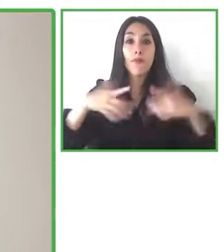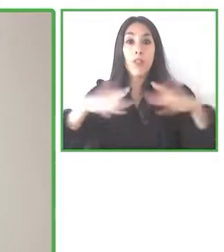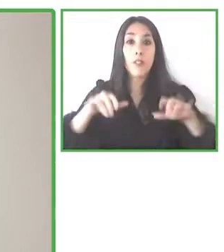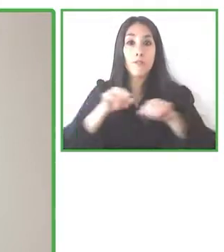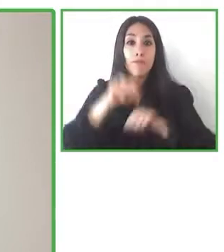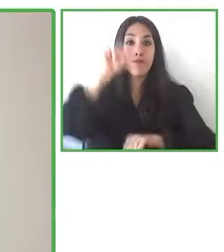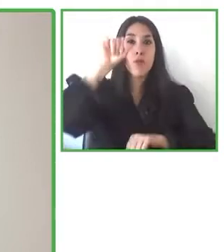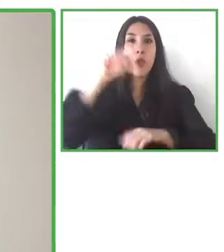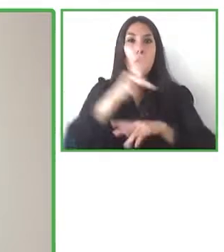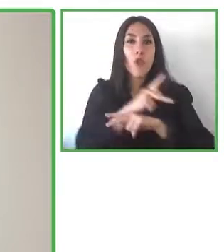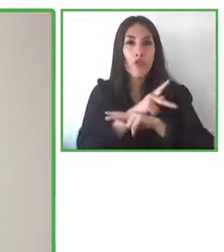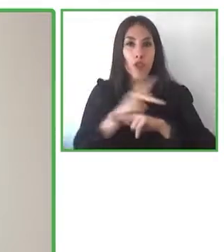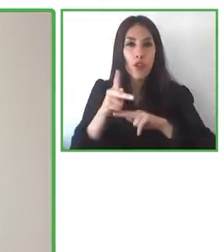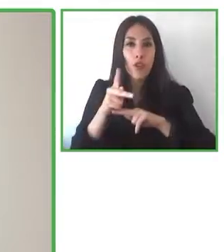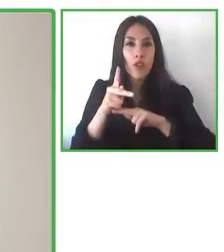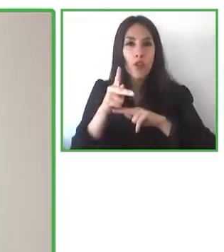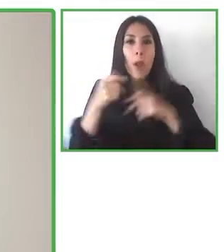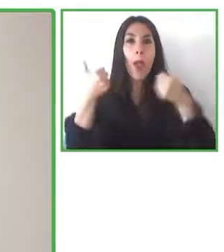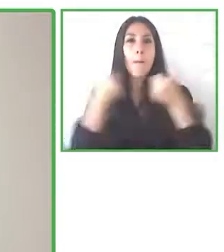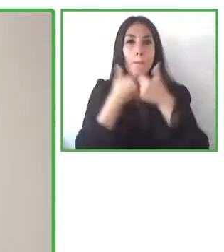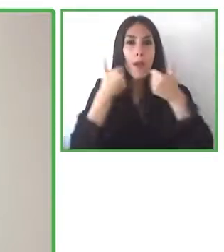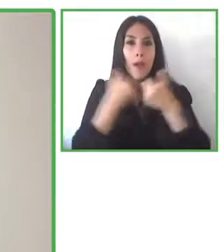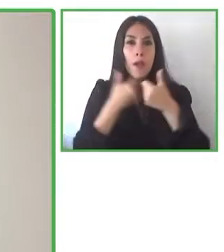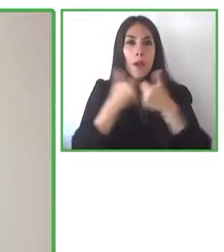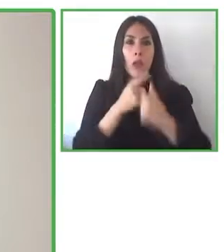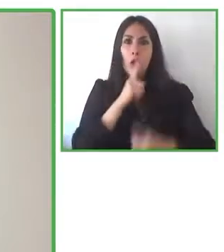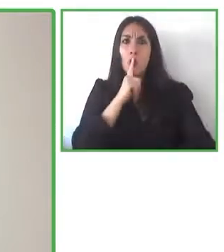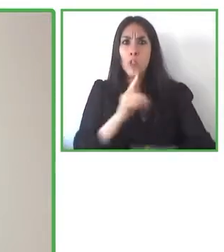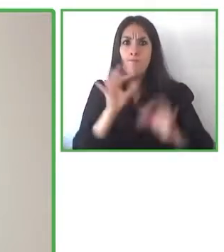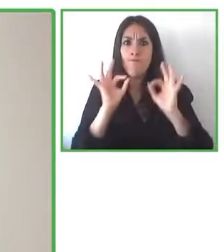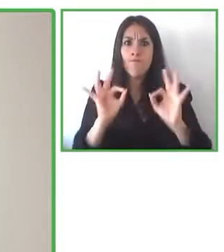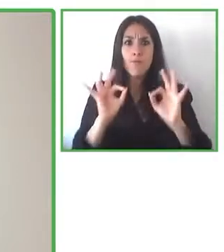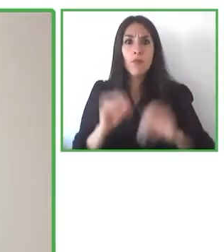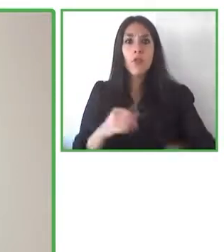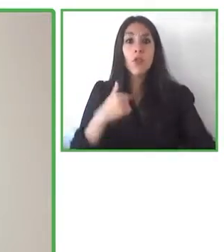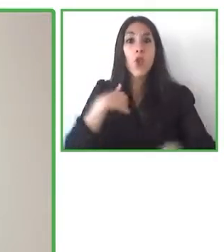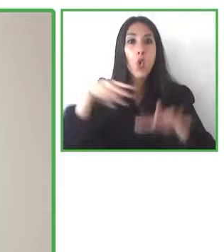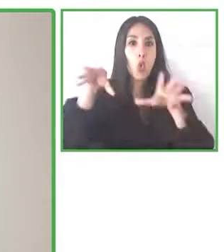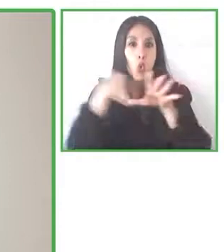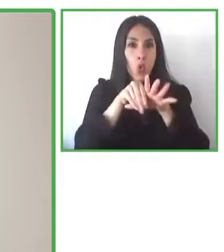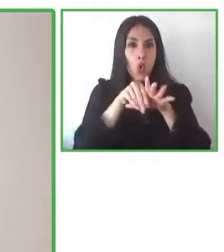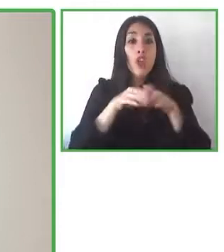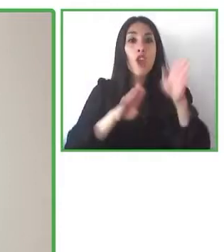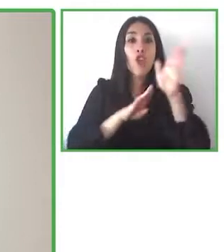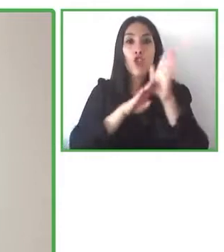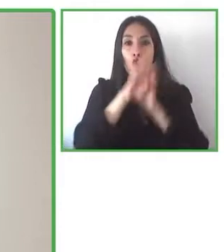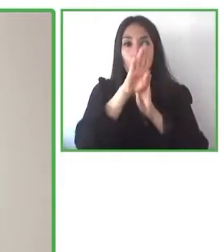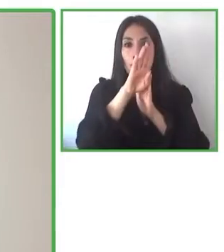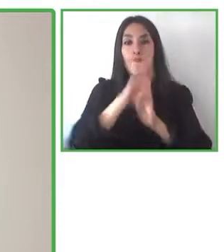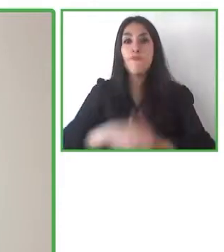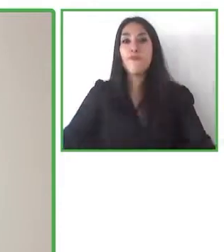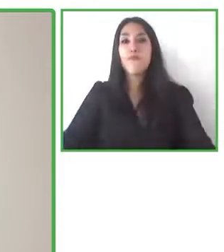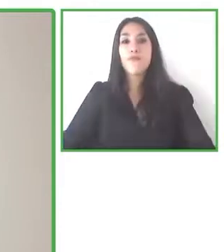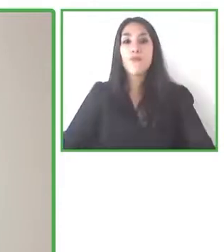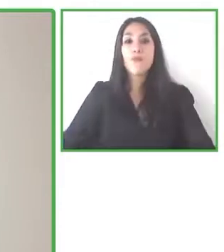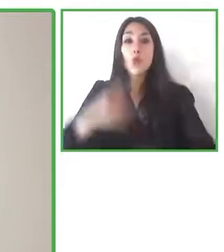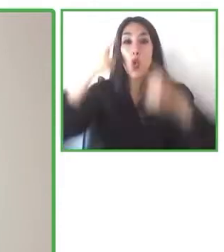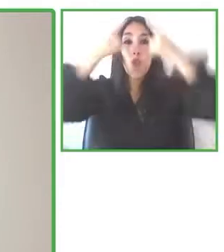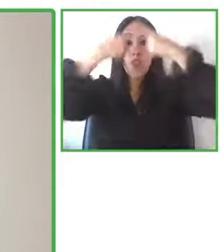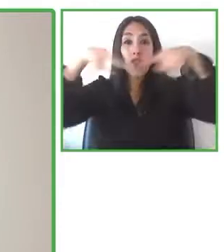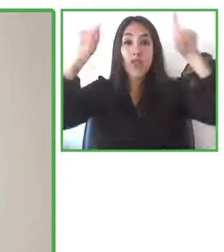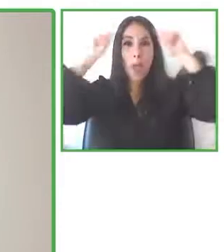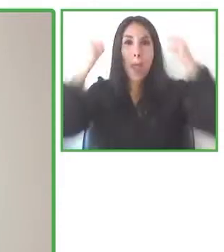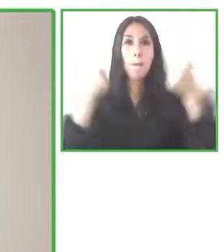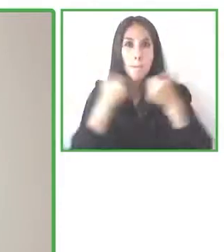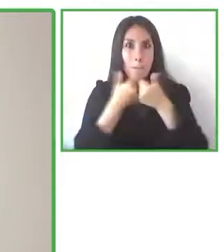la International Association of Accessibility Professionals. Decir que en esta sesión